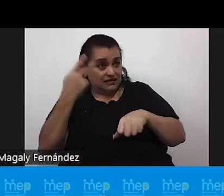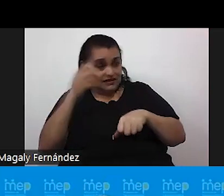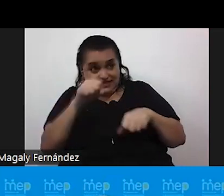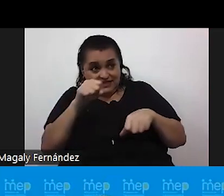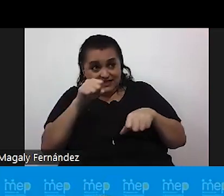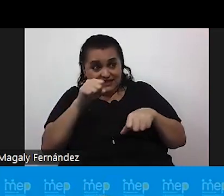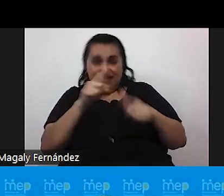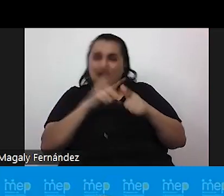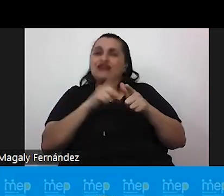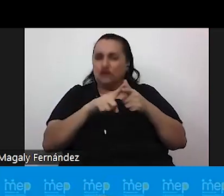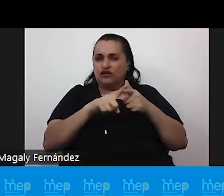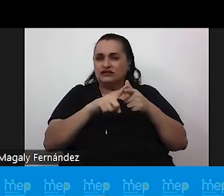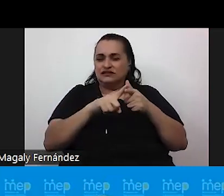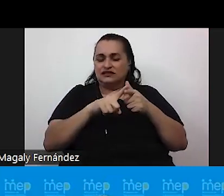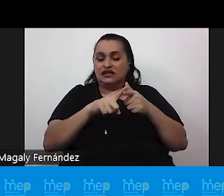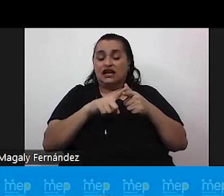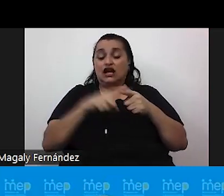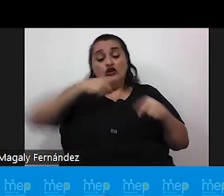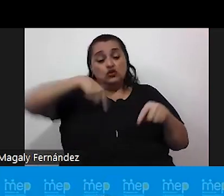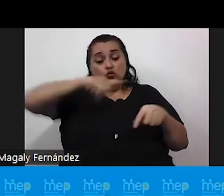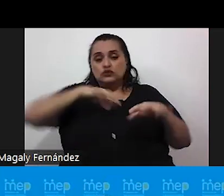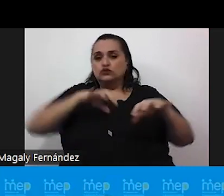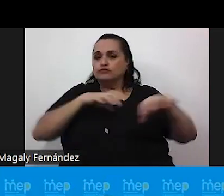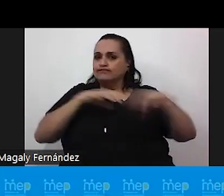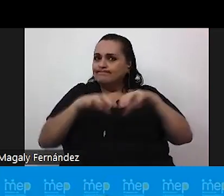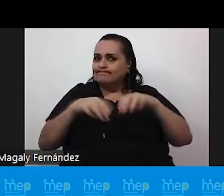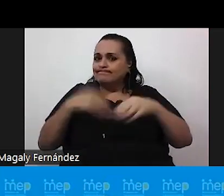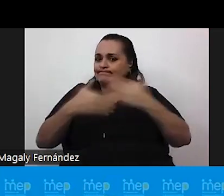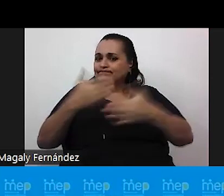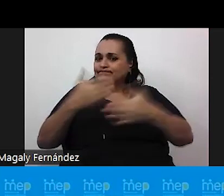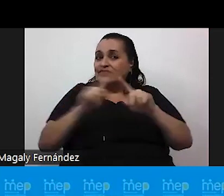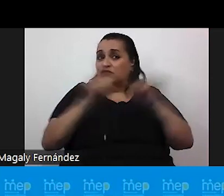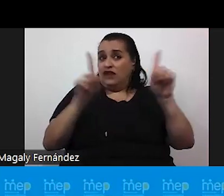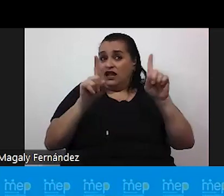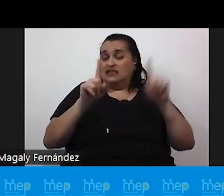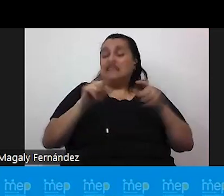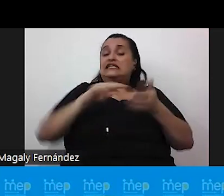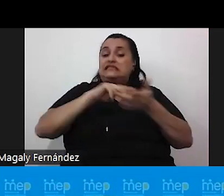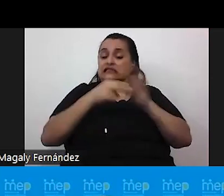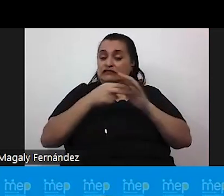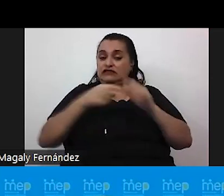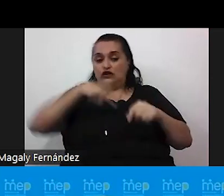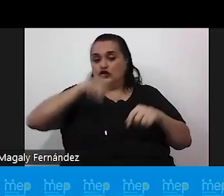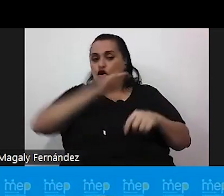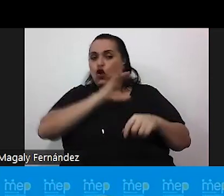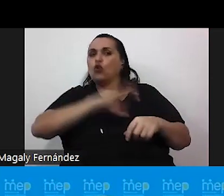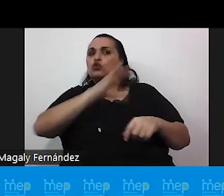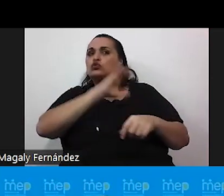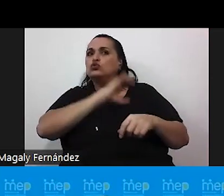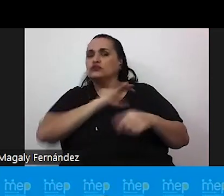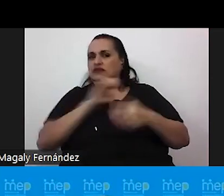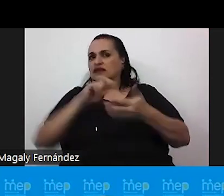entonces si nuestro accionar es diferente podríamos estar ante una conducta tal vez inesperada